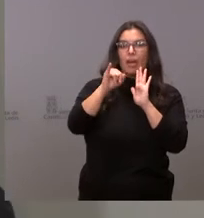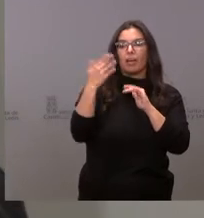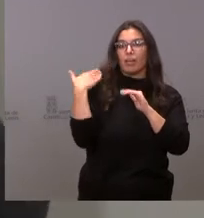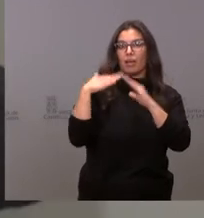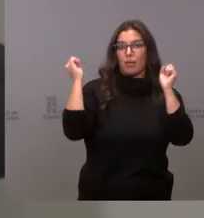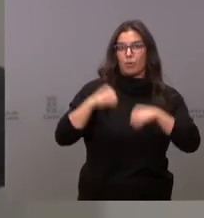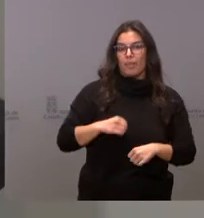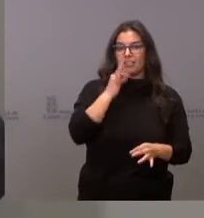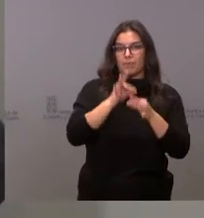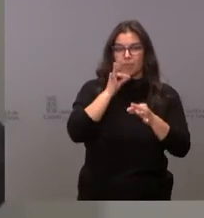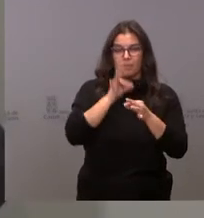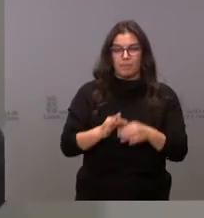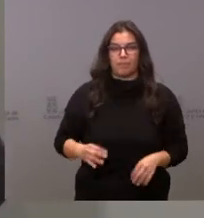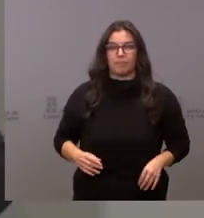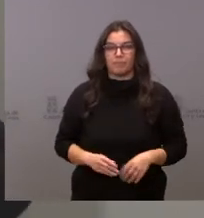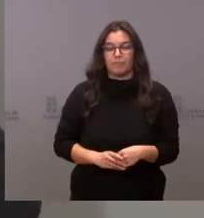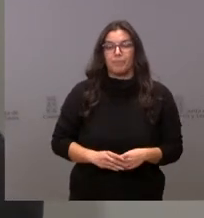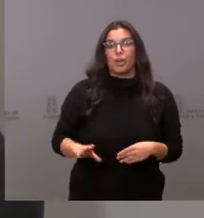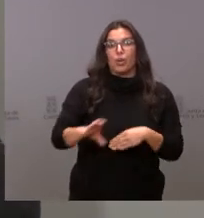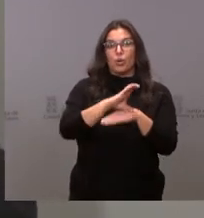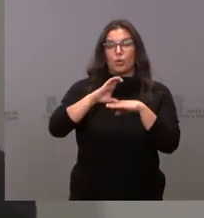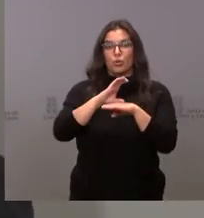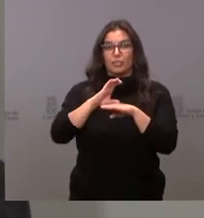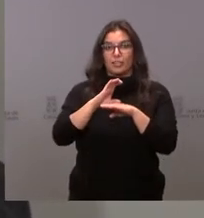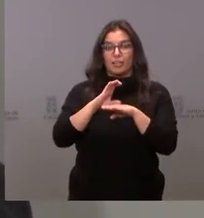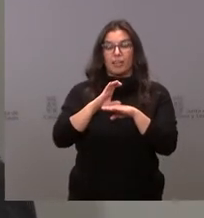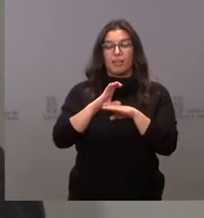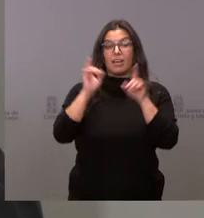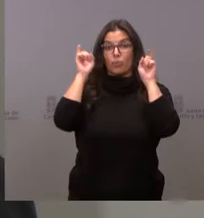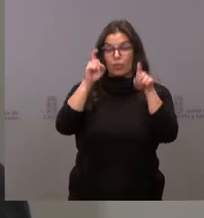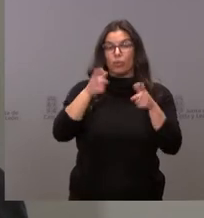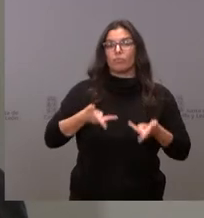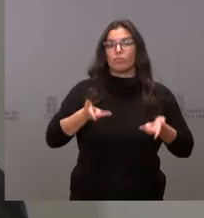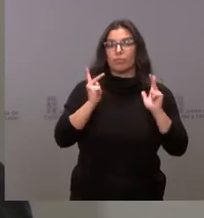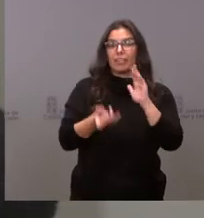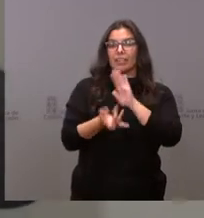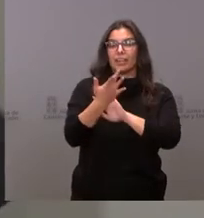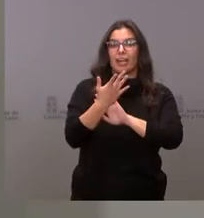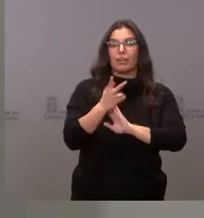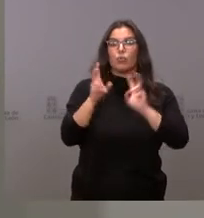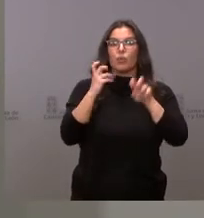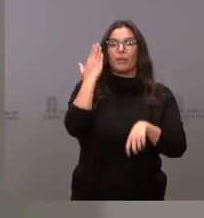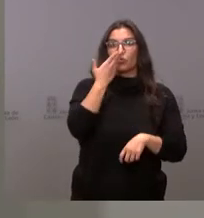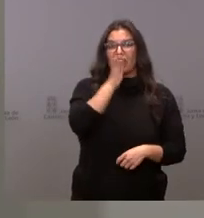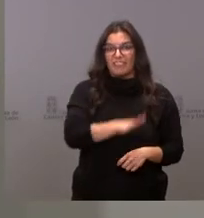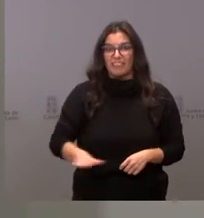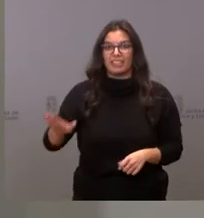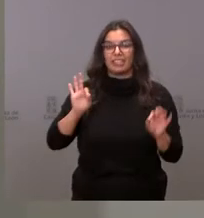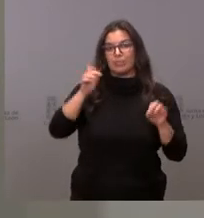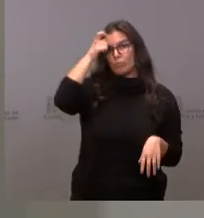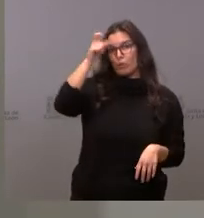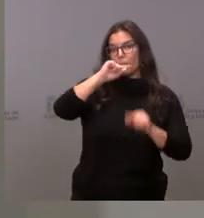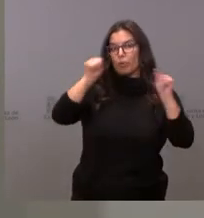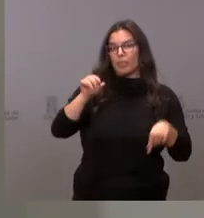de este año. La Consejería de Educación autoriza la creación de una nueva escuela infantil en la localidad